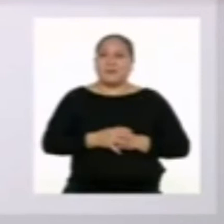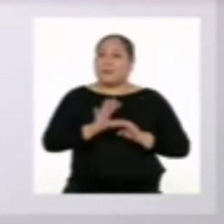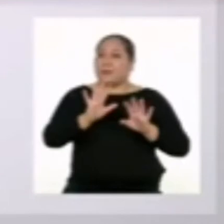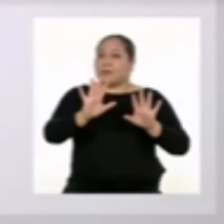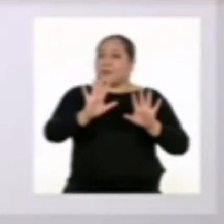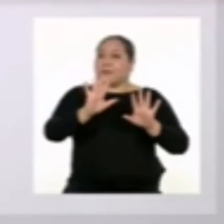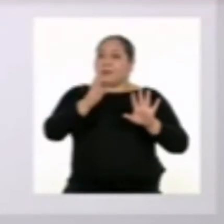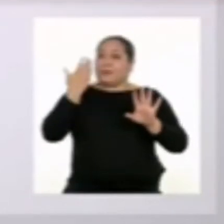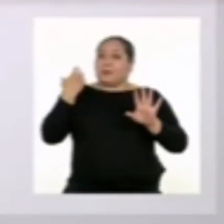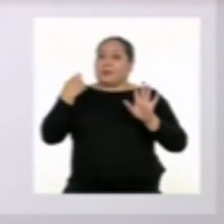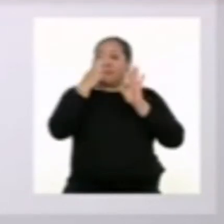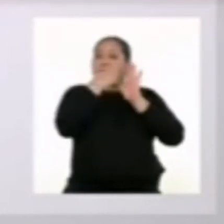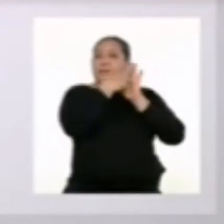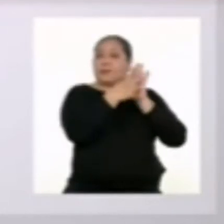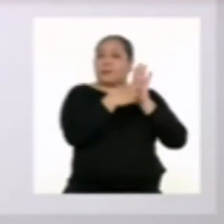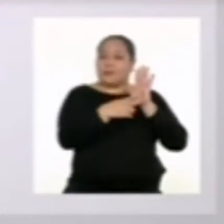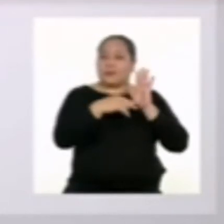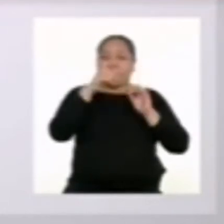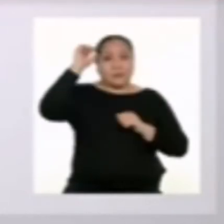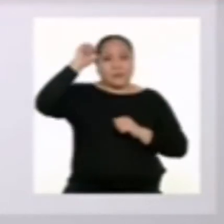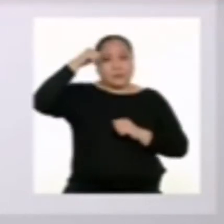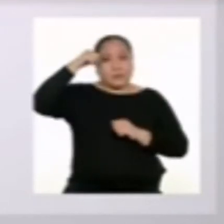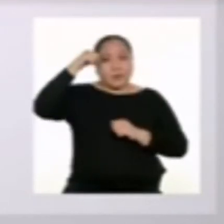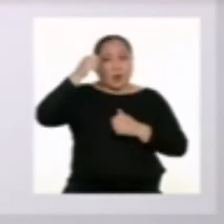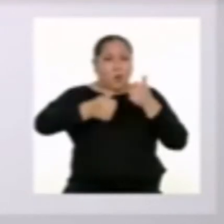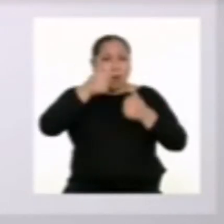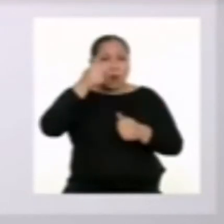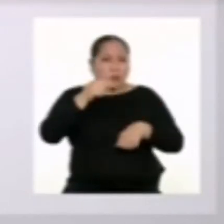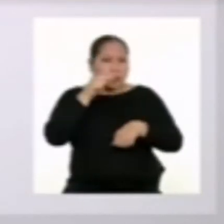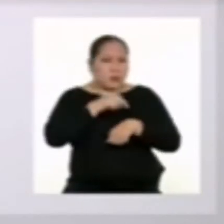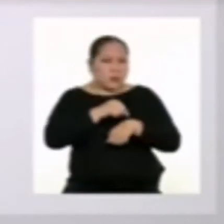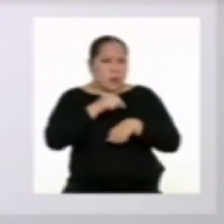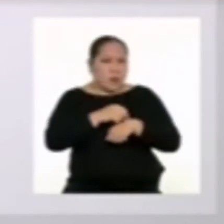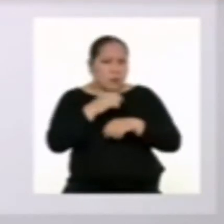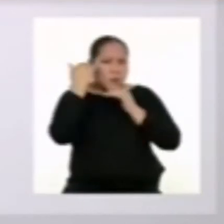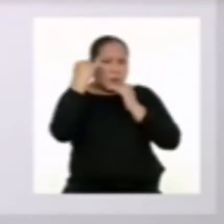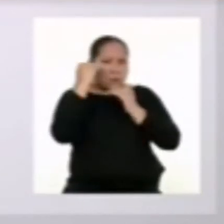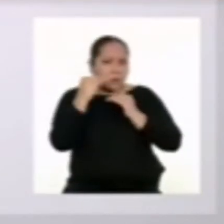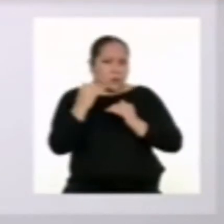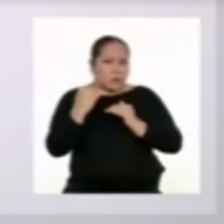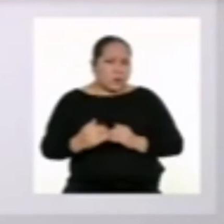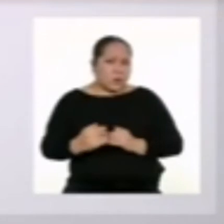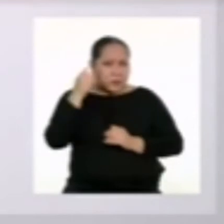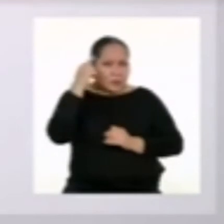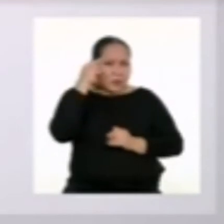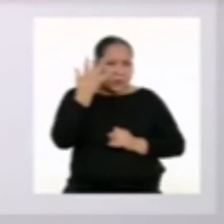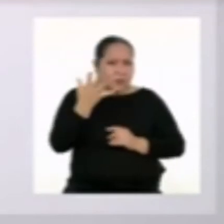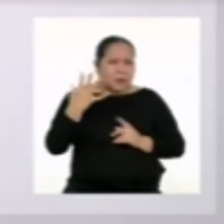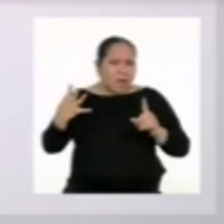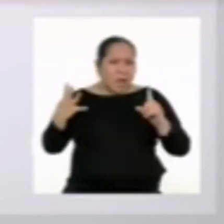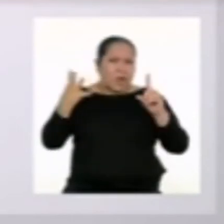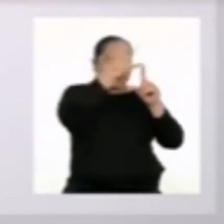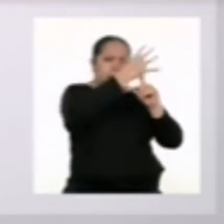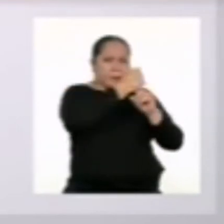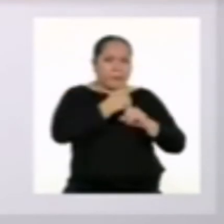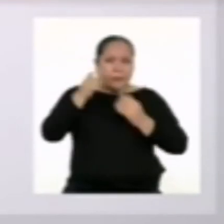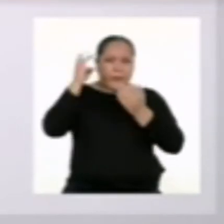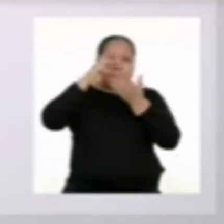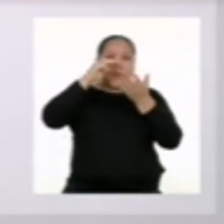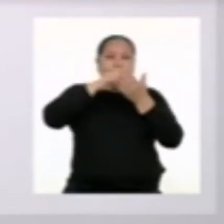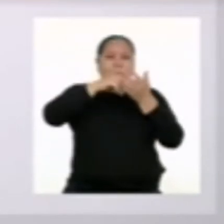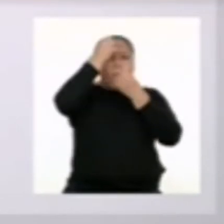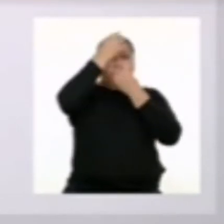Pero, antes de la lectura, ¿recuerdas cuáles son los momentos que debemos considerar para obtener la mayor